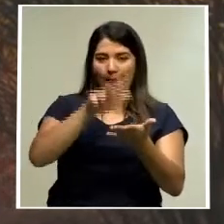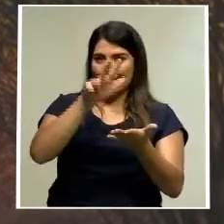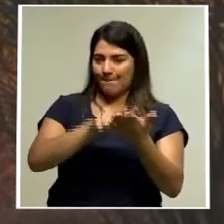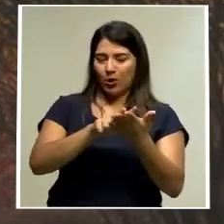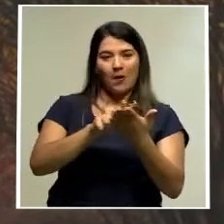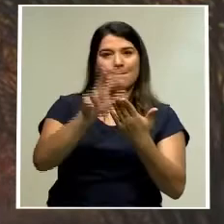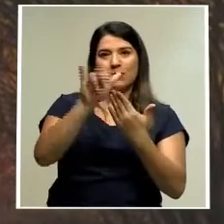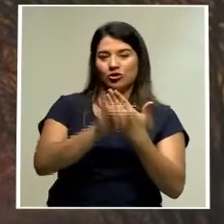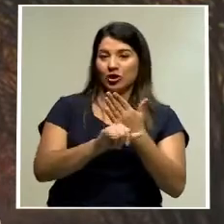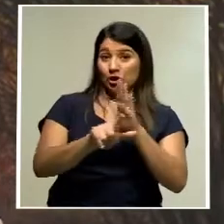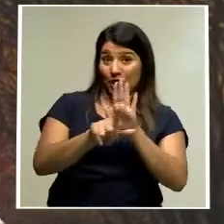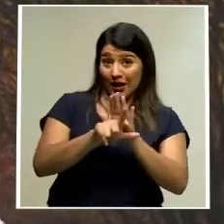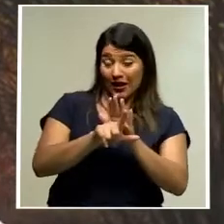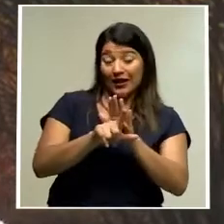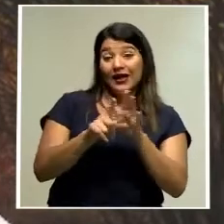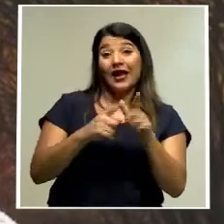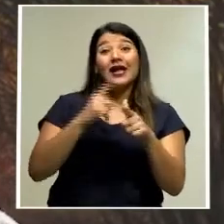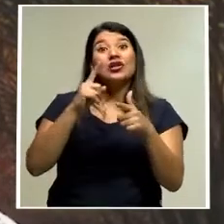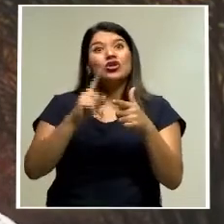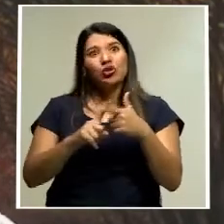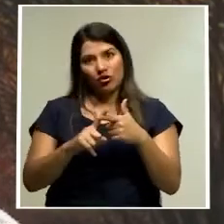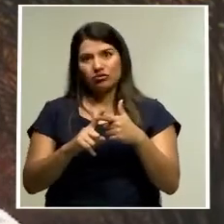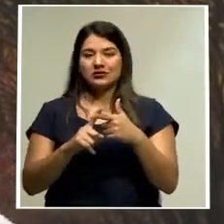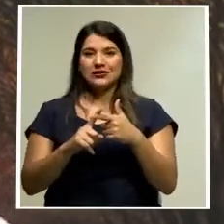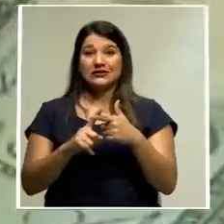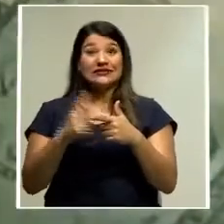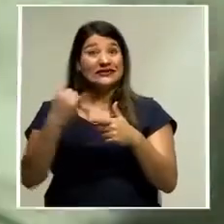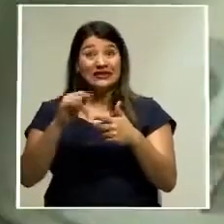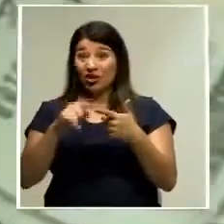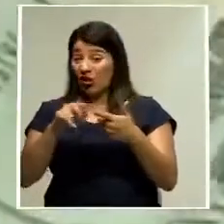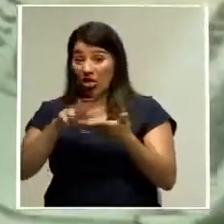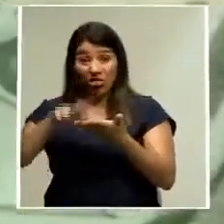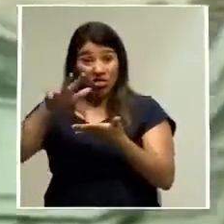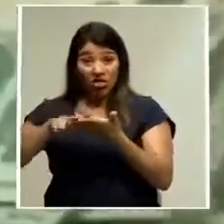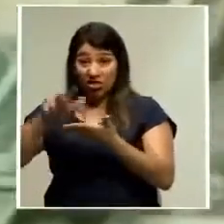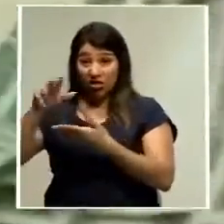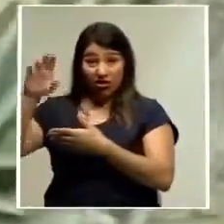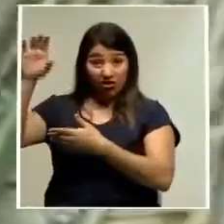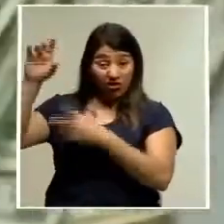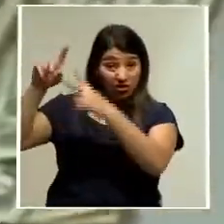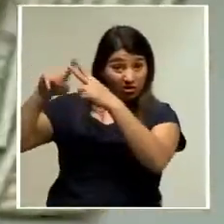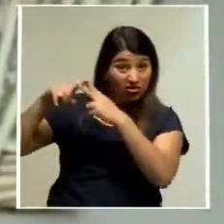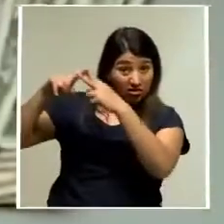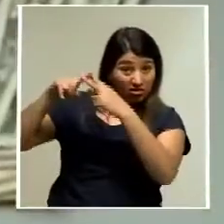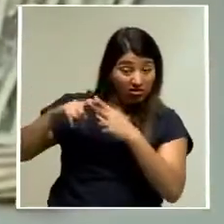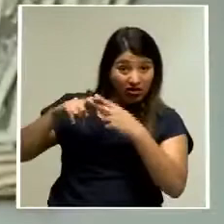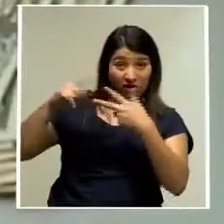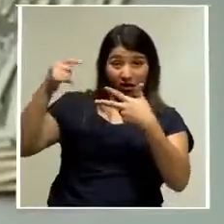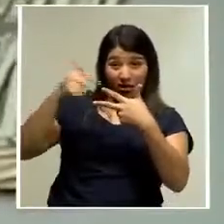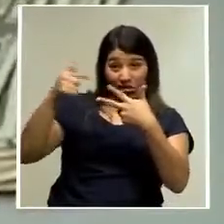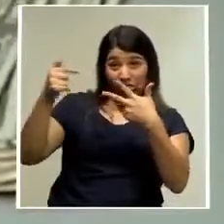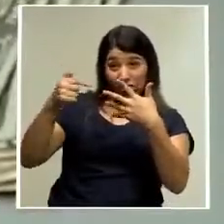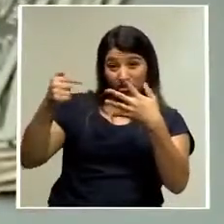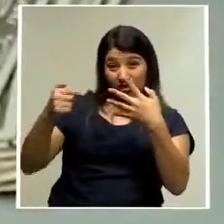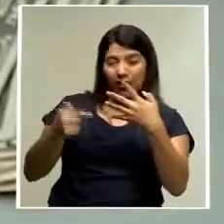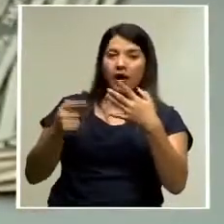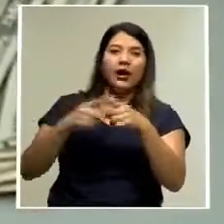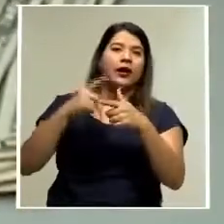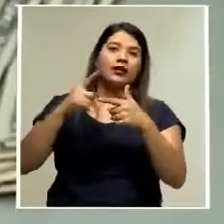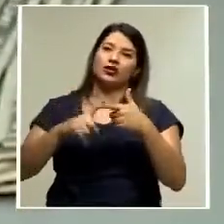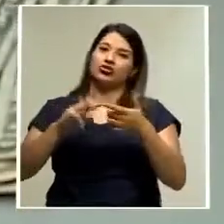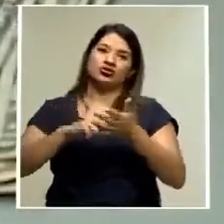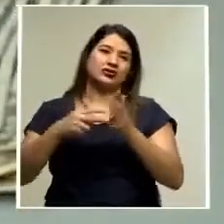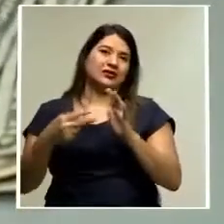mercados y generar que las personas otra vez, las empresas, vuelvan a demandar muchos dólares y el tipo de cambio tiende a subir y tiene que